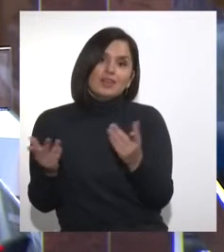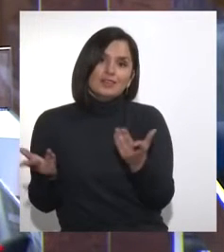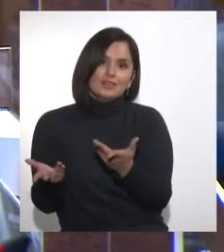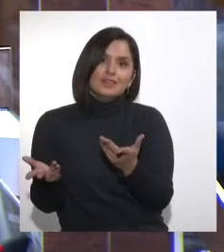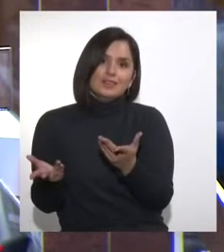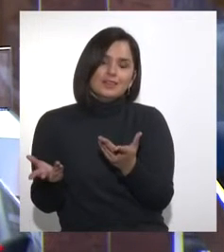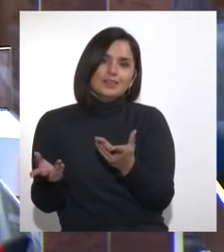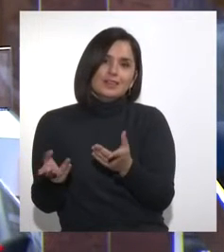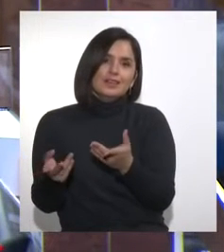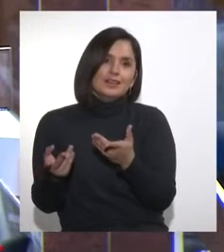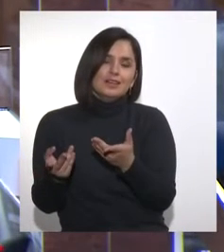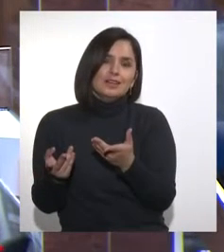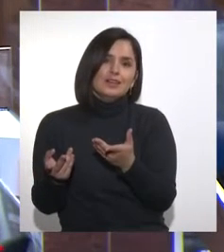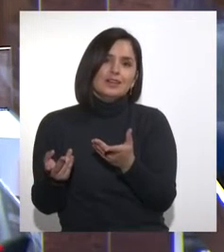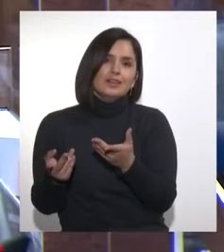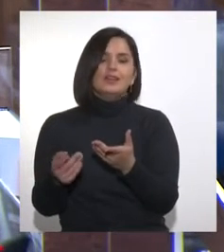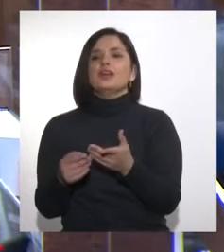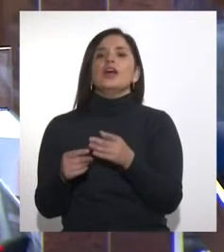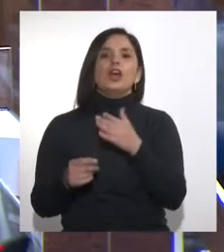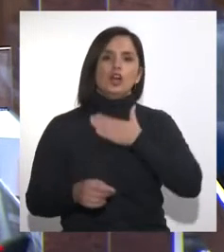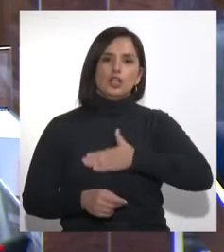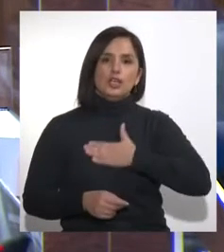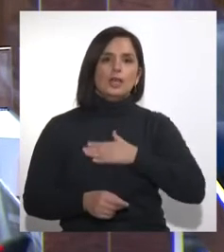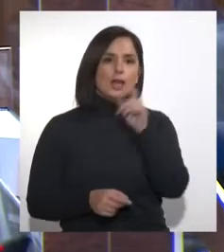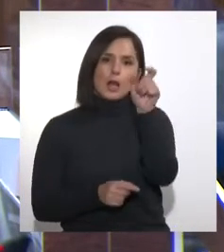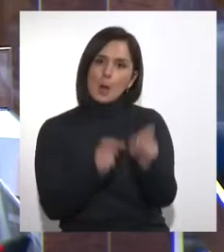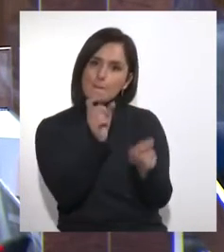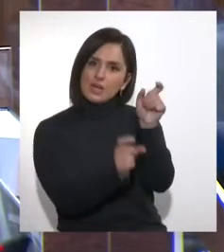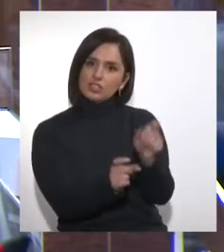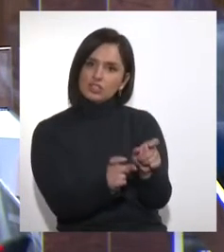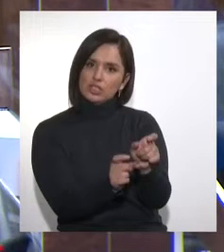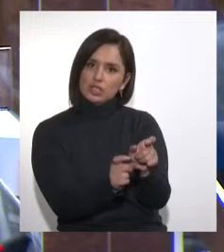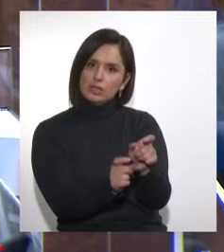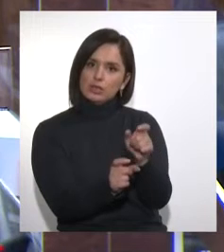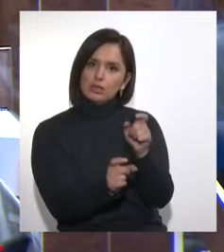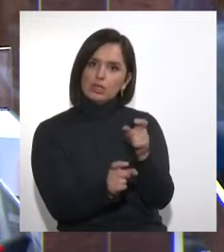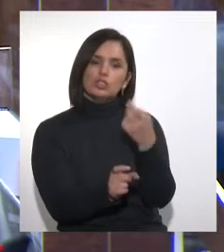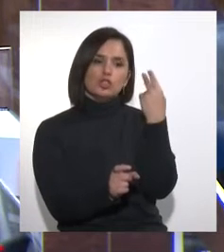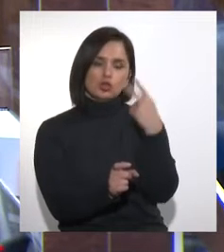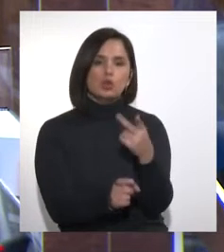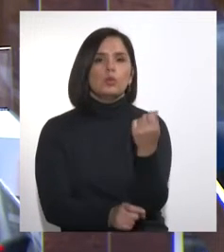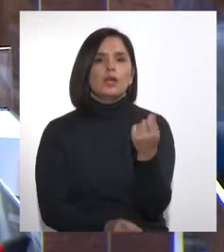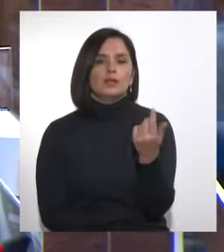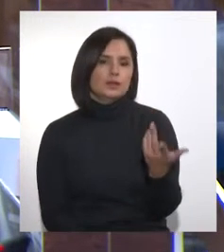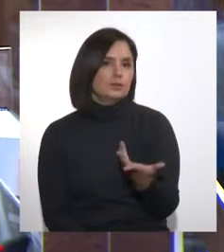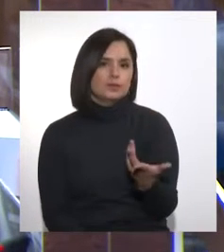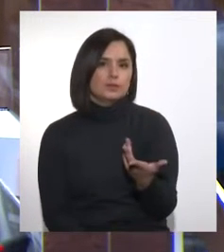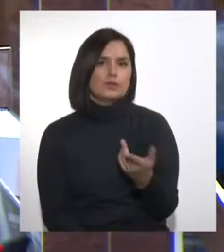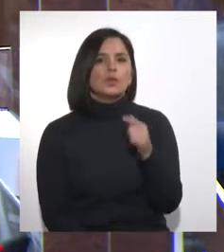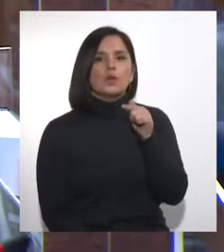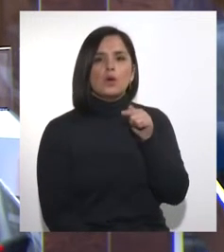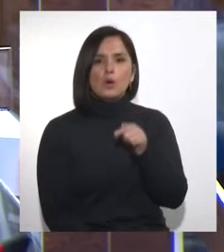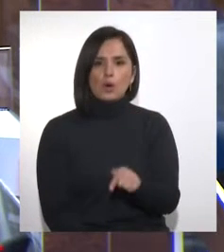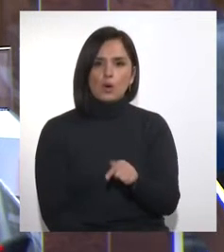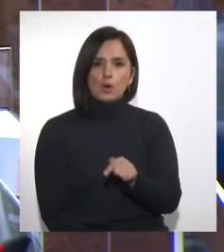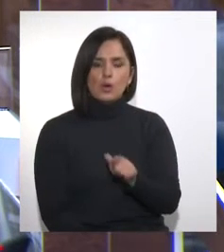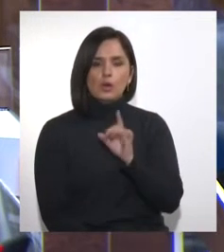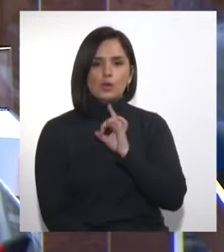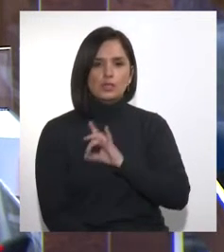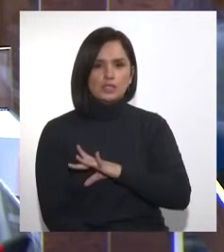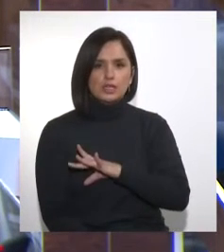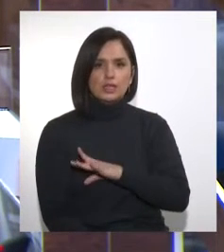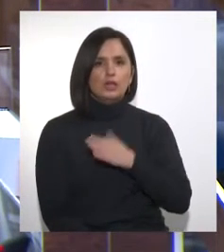durante tantos años. Lo que quiere la gente es lo suyo. Hoy, las y los chilenos, Presidenta,